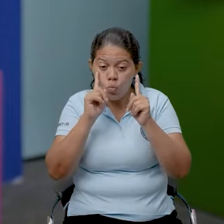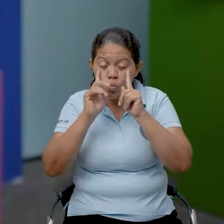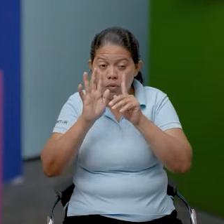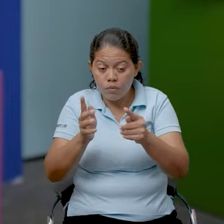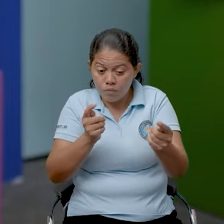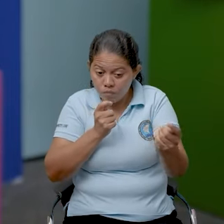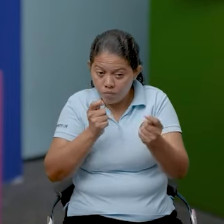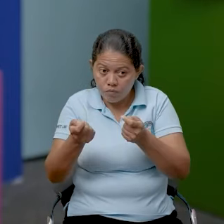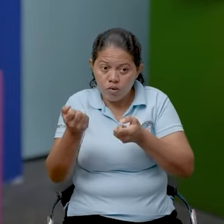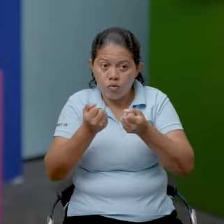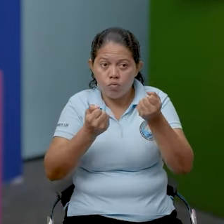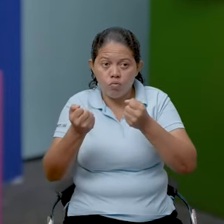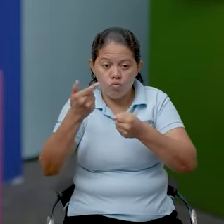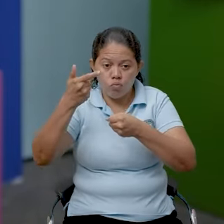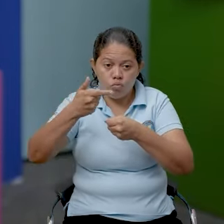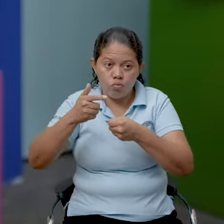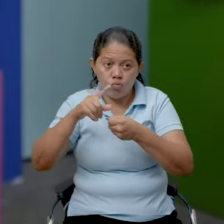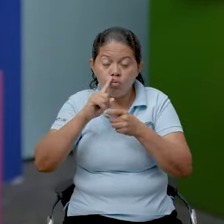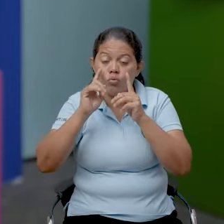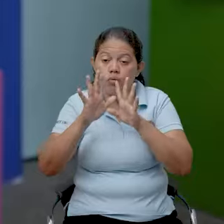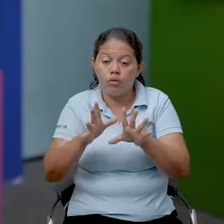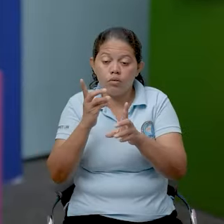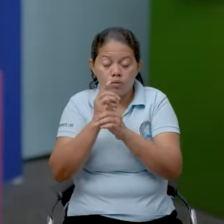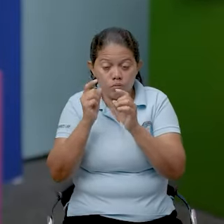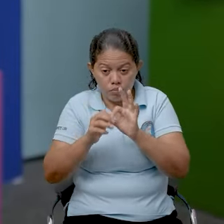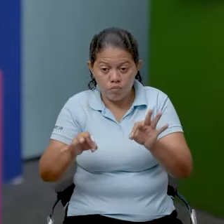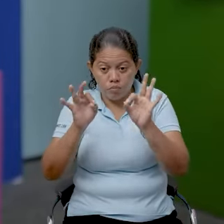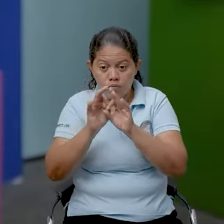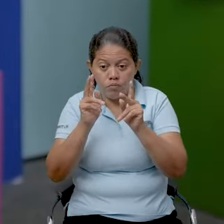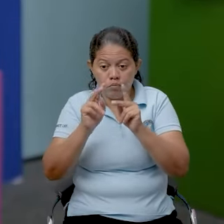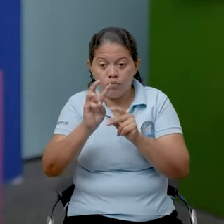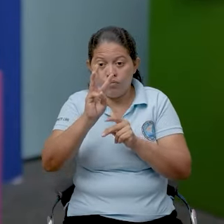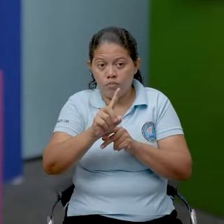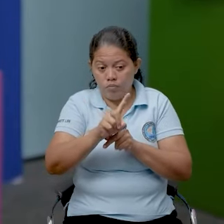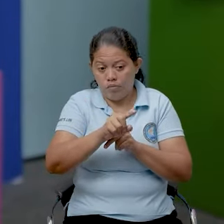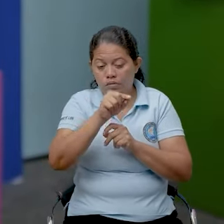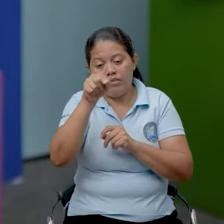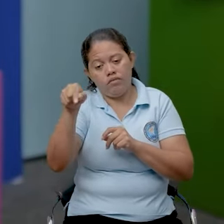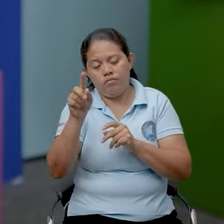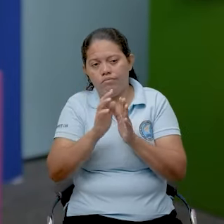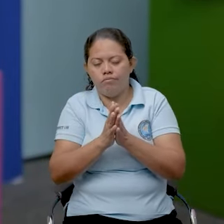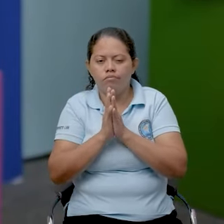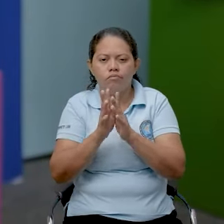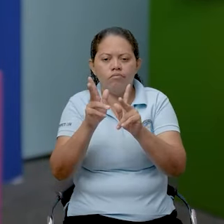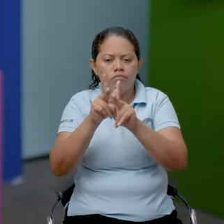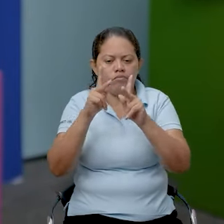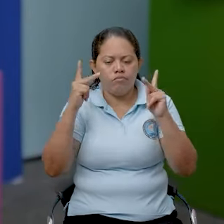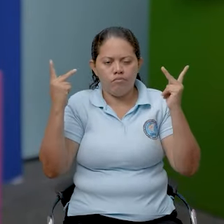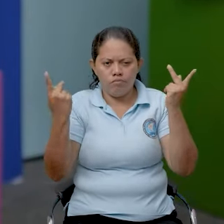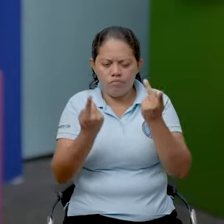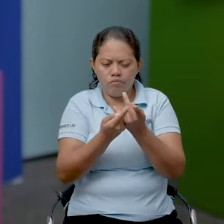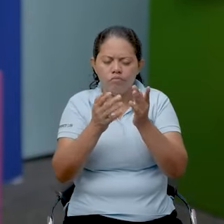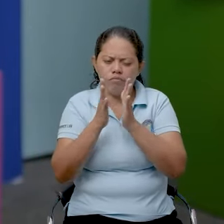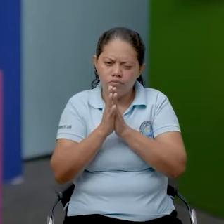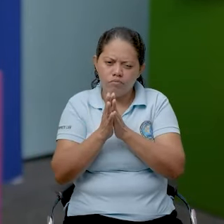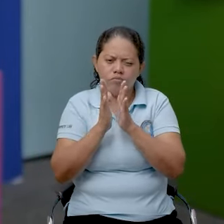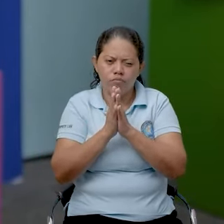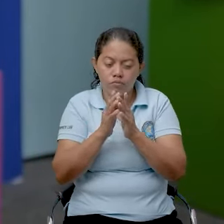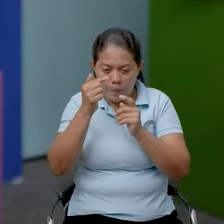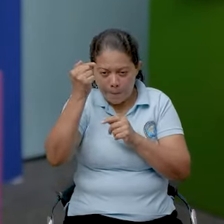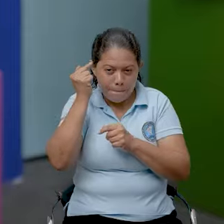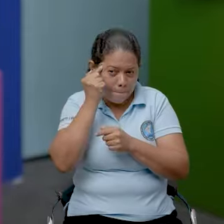de vida para ellos y para terceros y le pedimos a la población también que sean